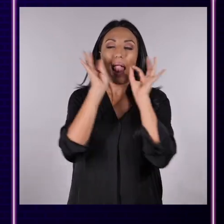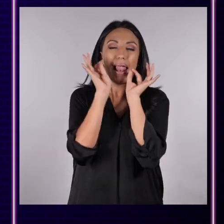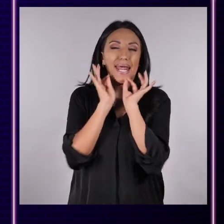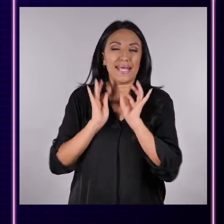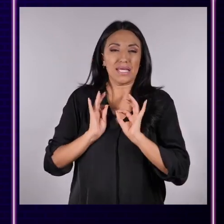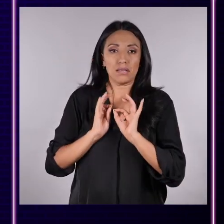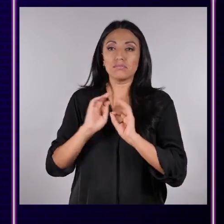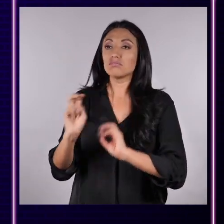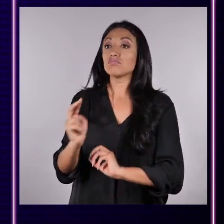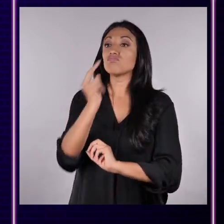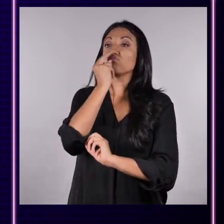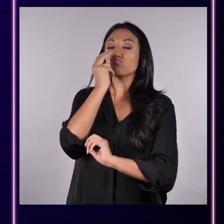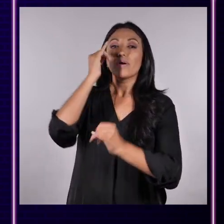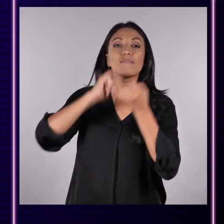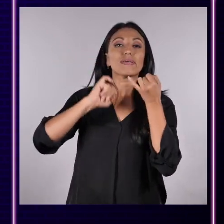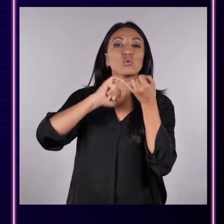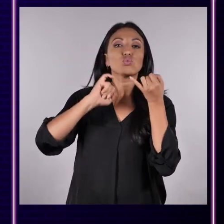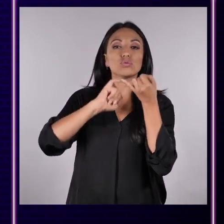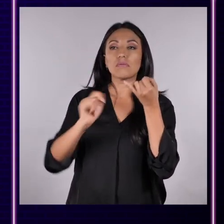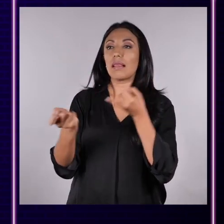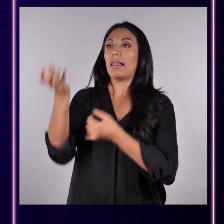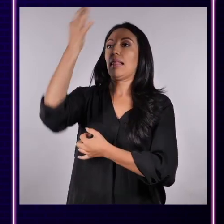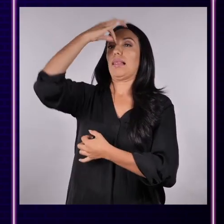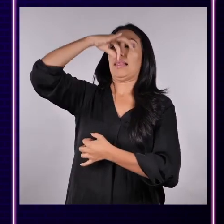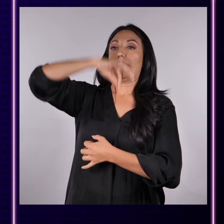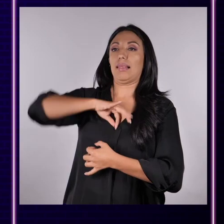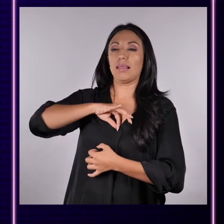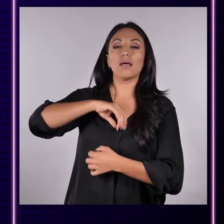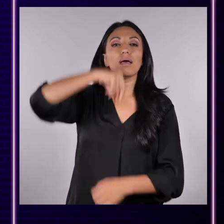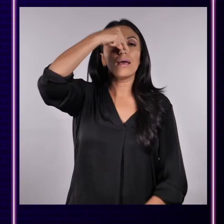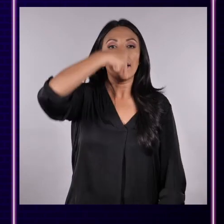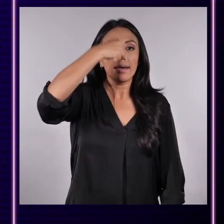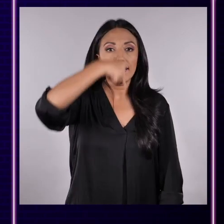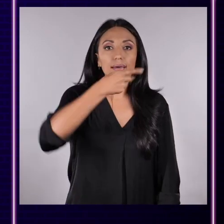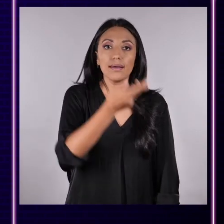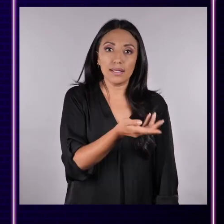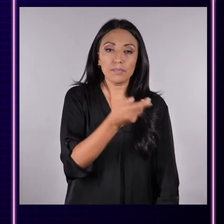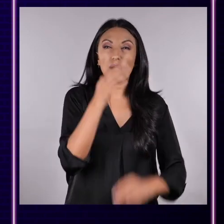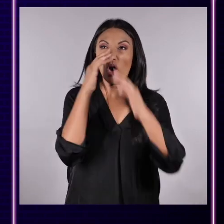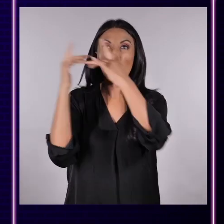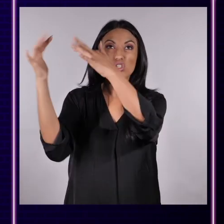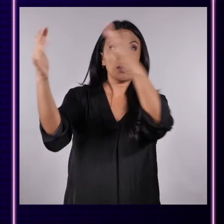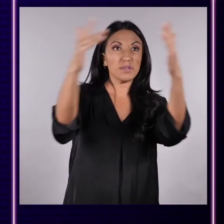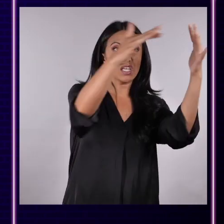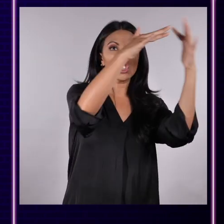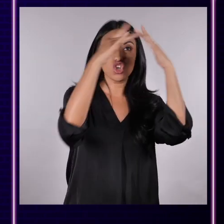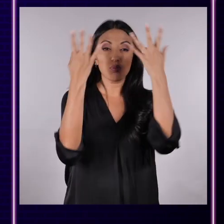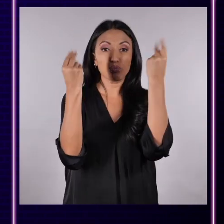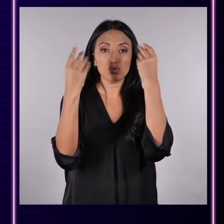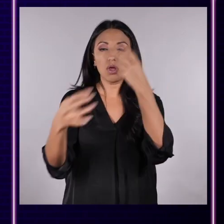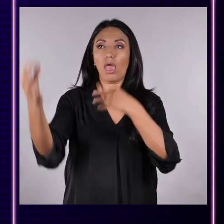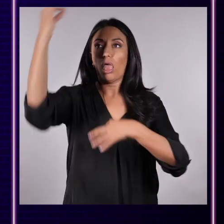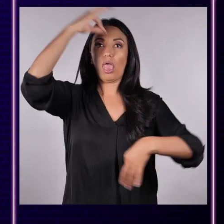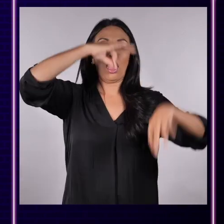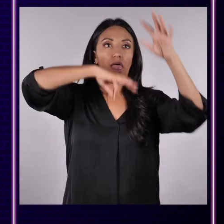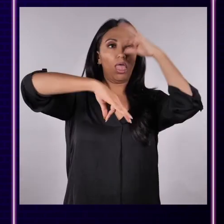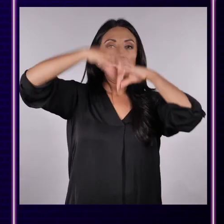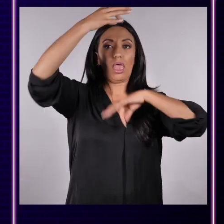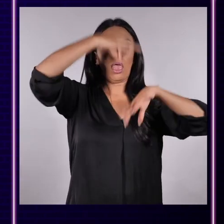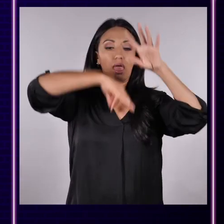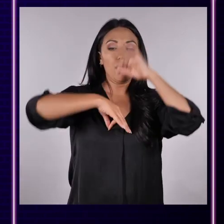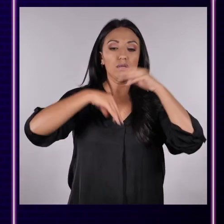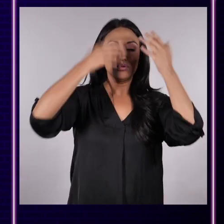El aire es la vía de transmisión de virus que suelen provocar enfermedades como la gripe. El aire contaminado transporta muchas sustancias